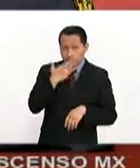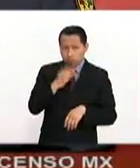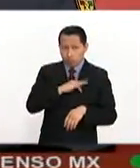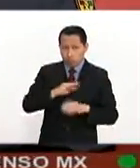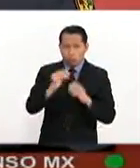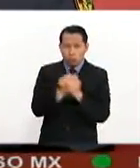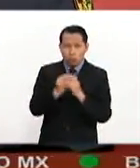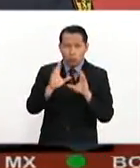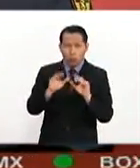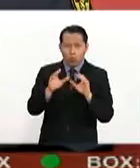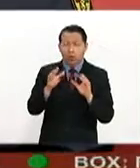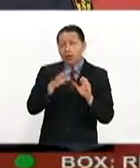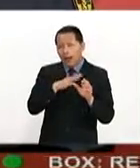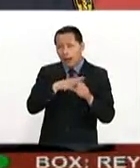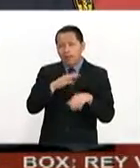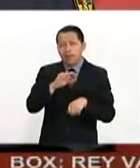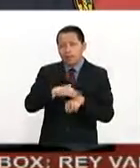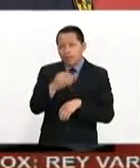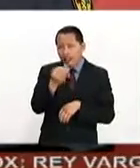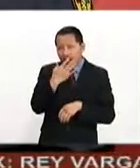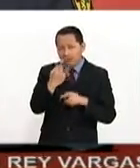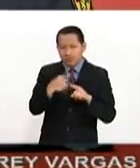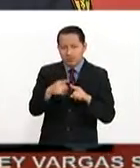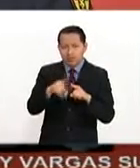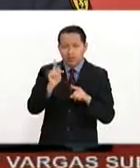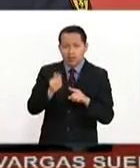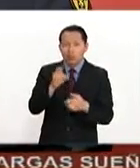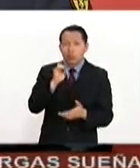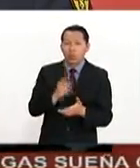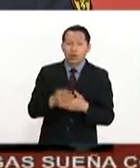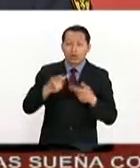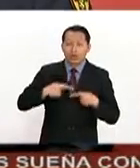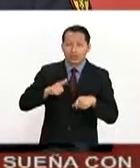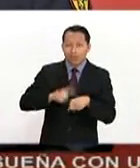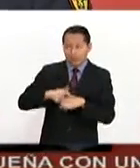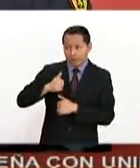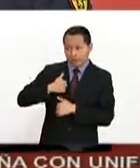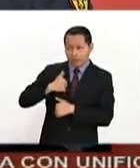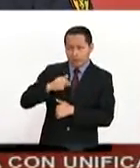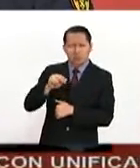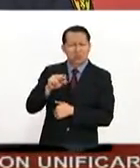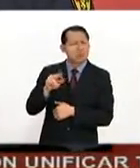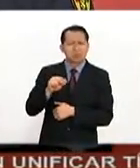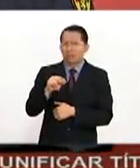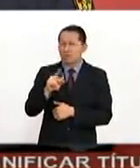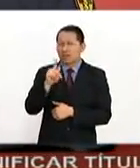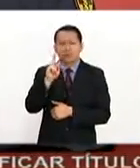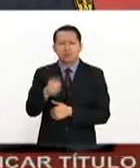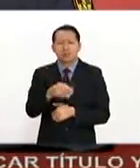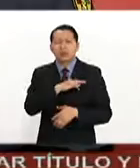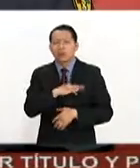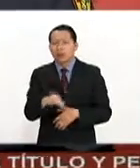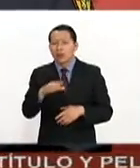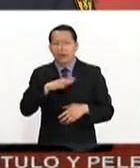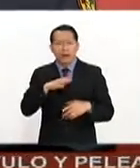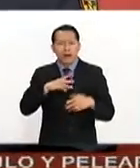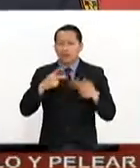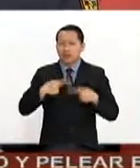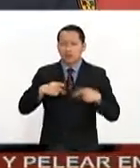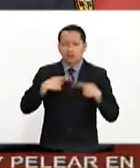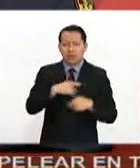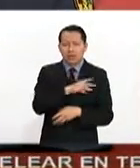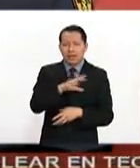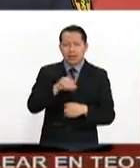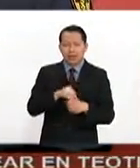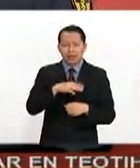cursos en medicina especializada no solamente para el personal de médicos militares para el que fue creado sino también está aperturado a la población en general para